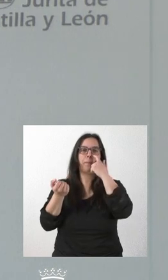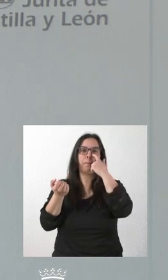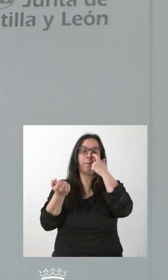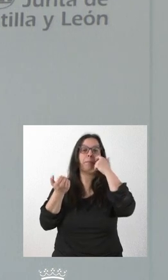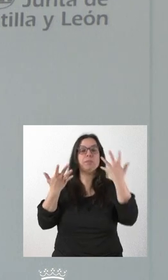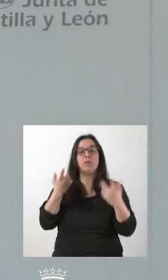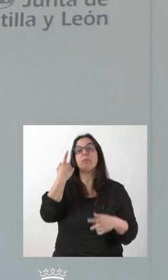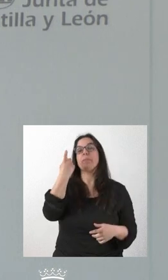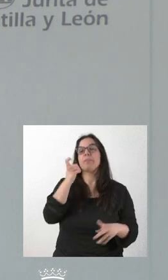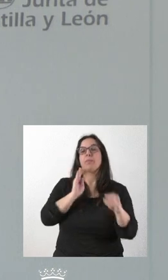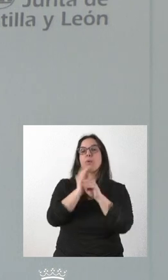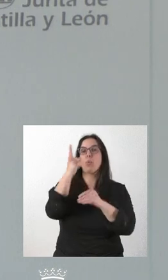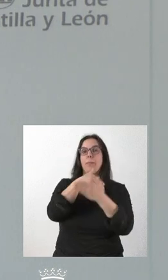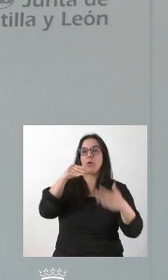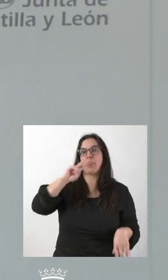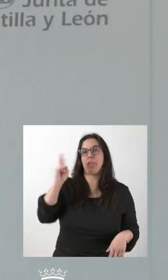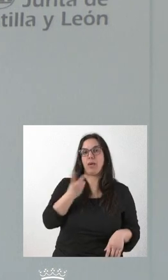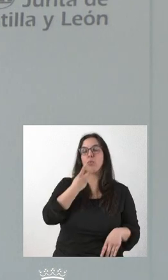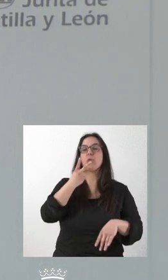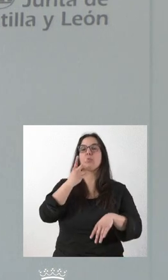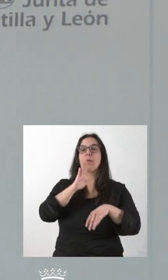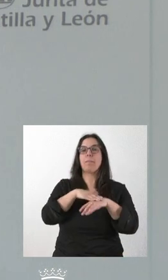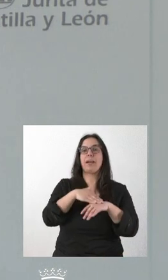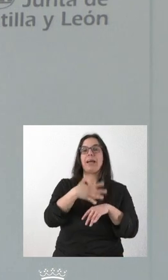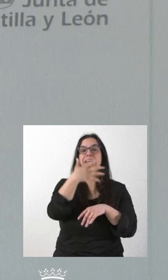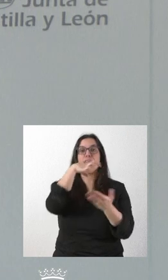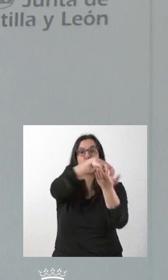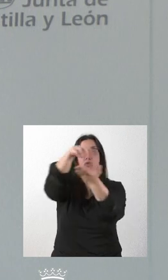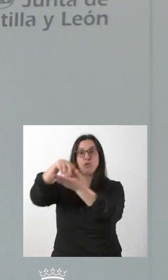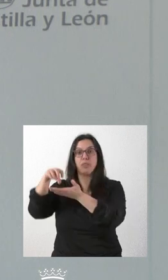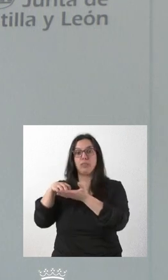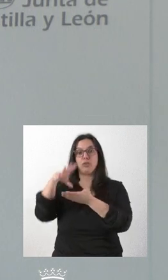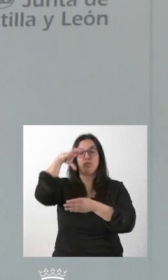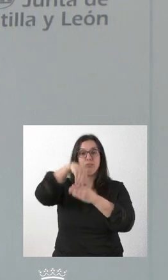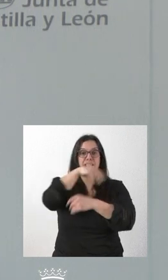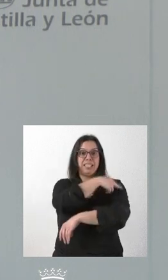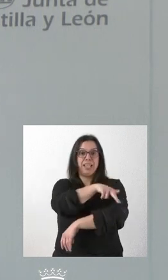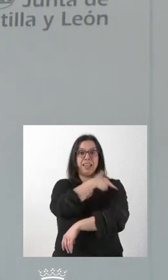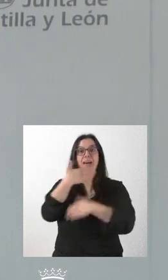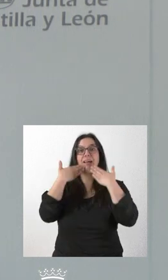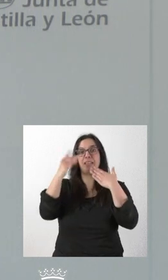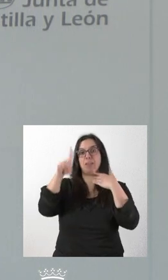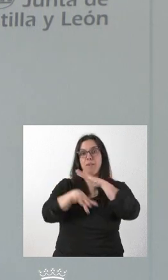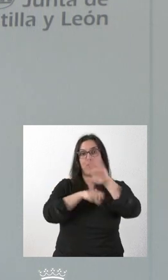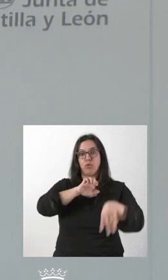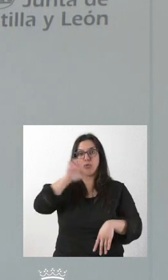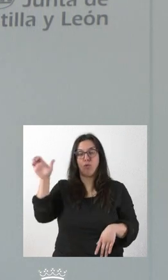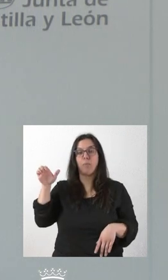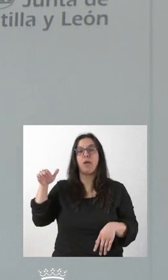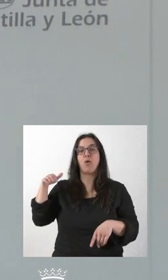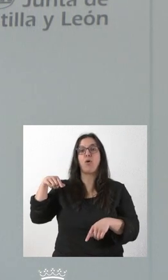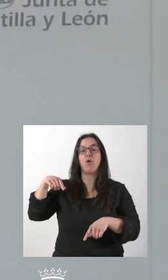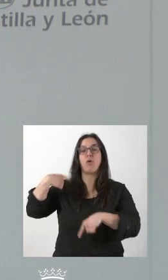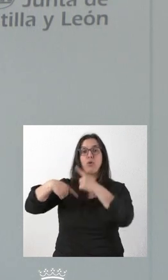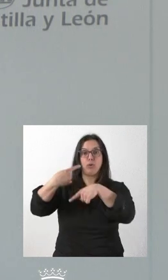casi un millón de euros para estas 500 dependencias del SACIL, también con fondos europeos de Next Generation.